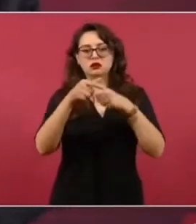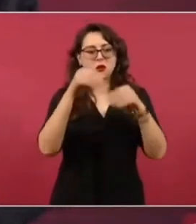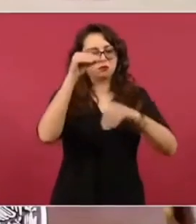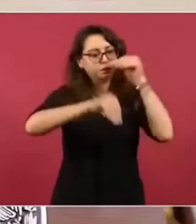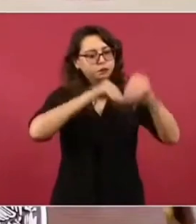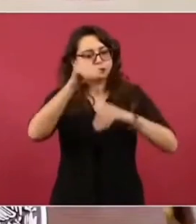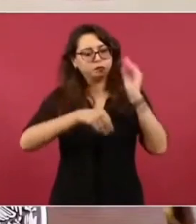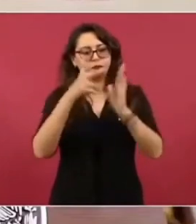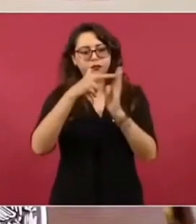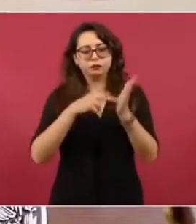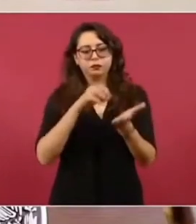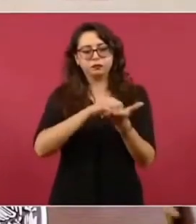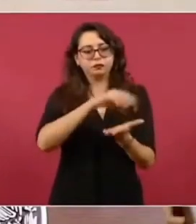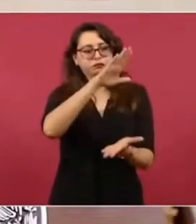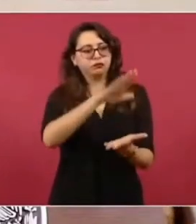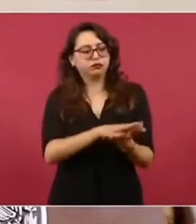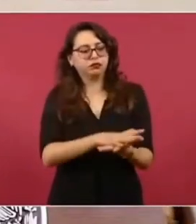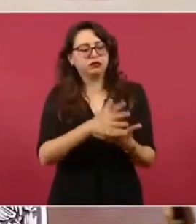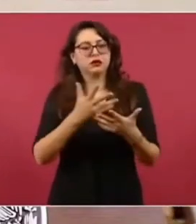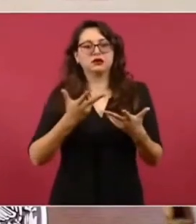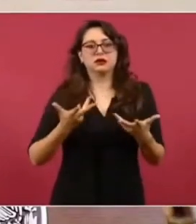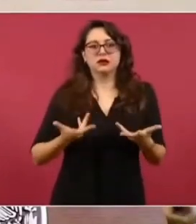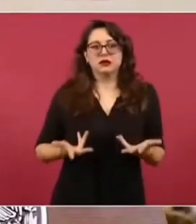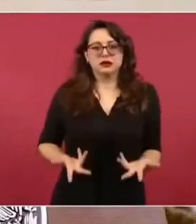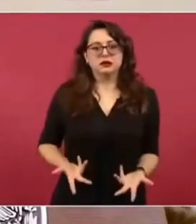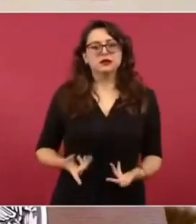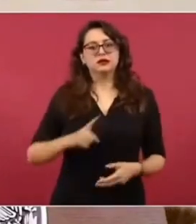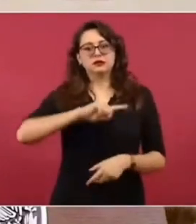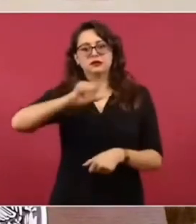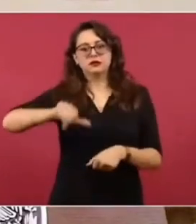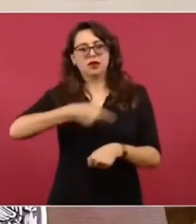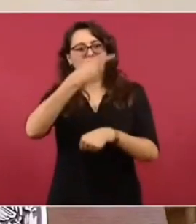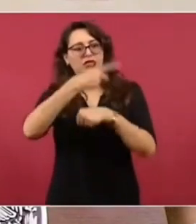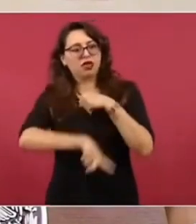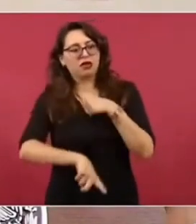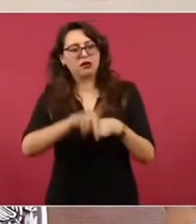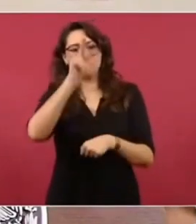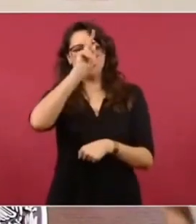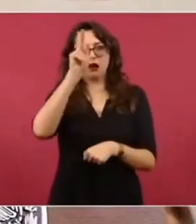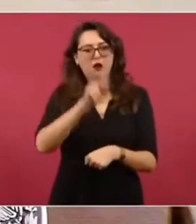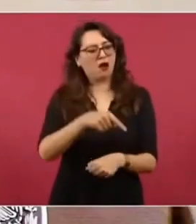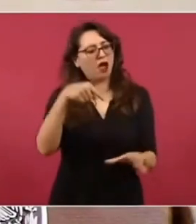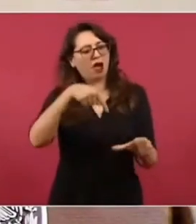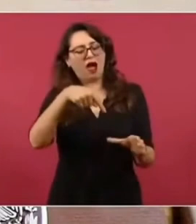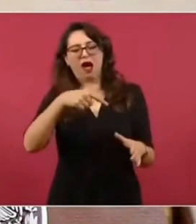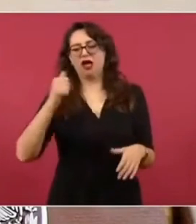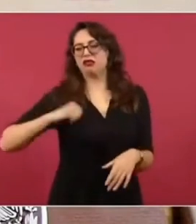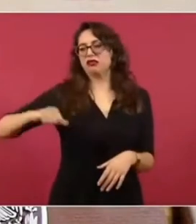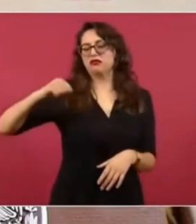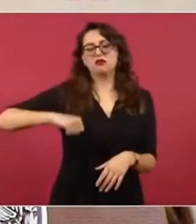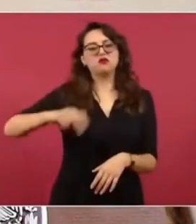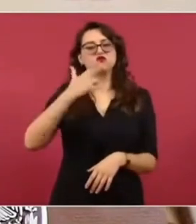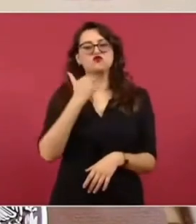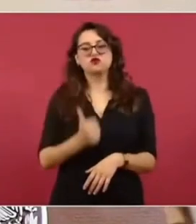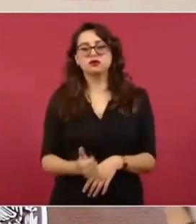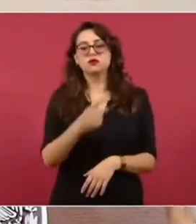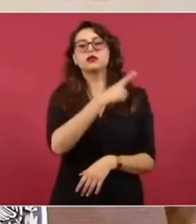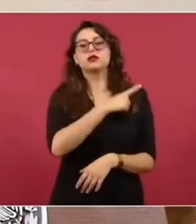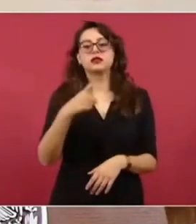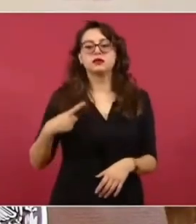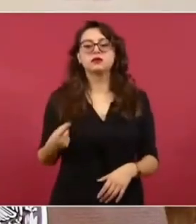federativas no existe diálogo con los dirigentes para atender los reclamos de nuestros compañeros.